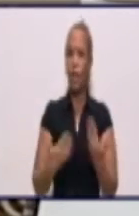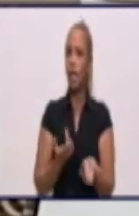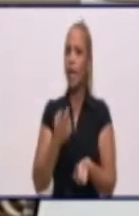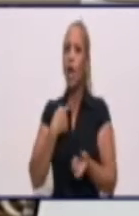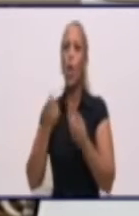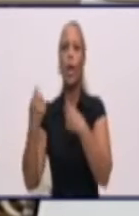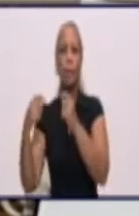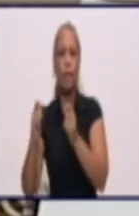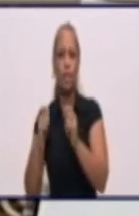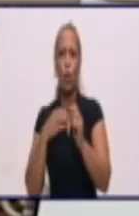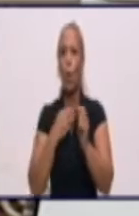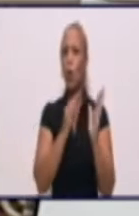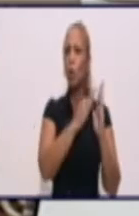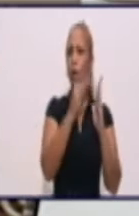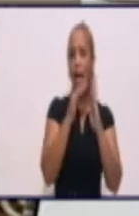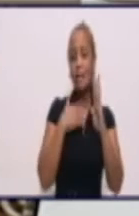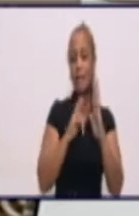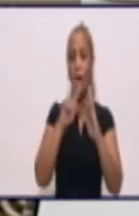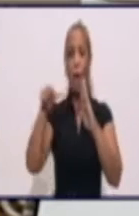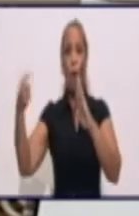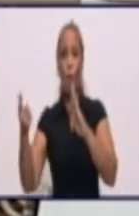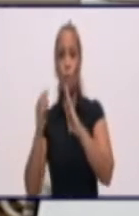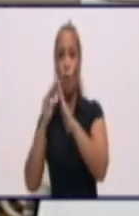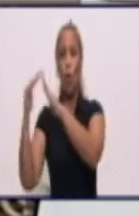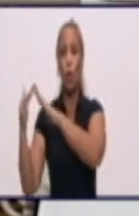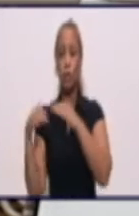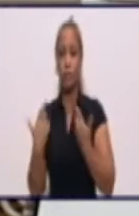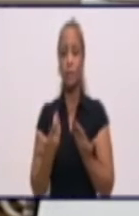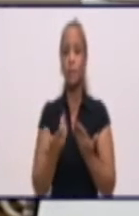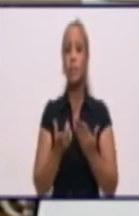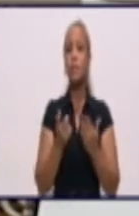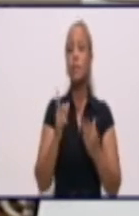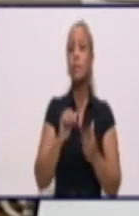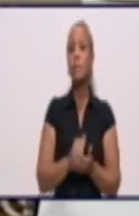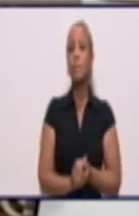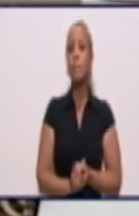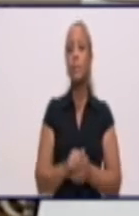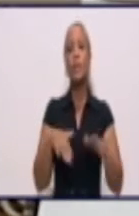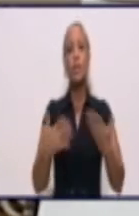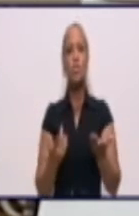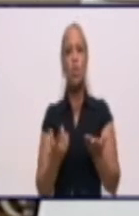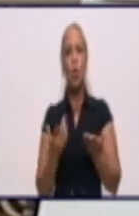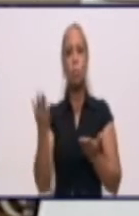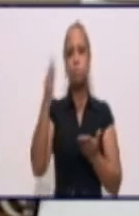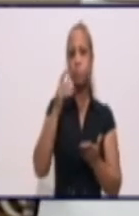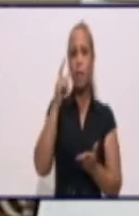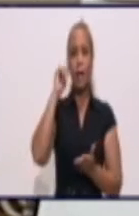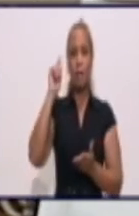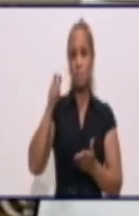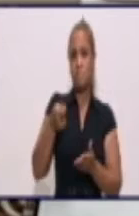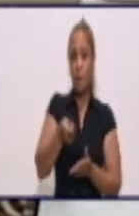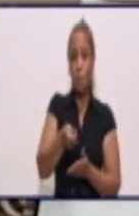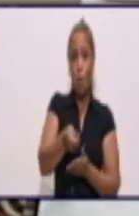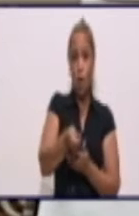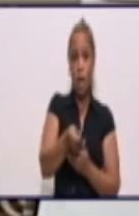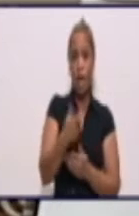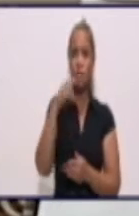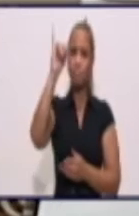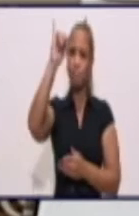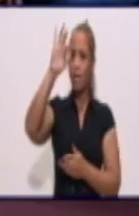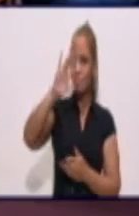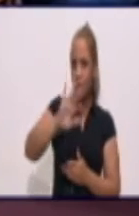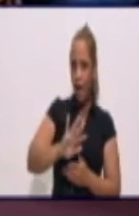vendo, qué es lo que permuto. Esto se trae en memoria flash, con imágenes y una